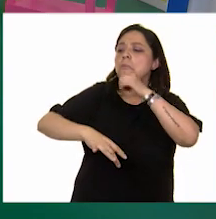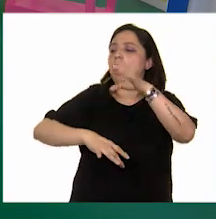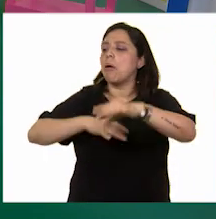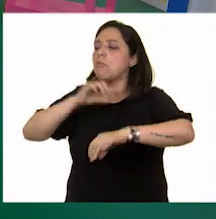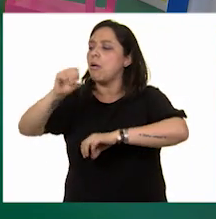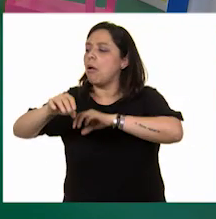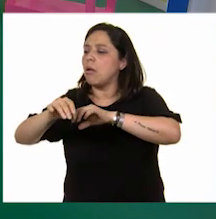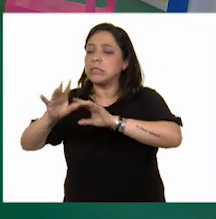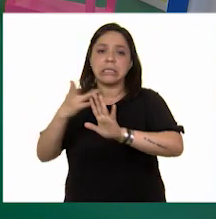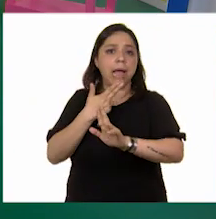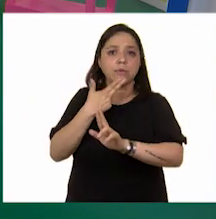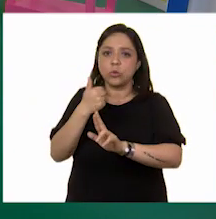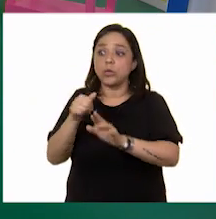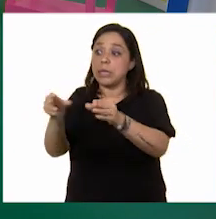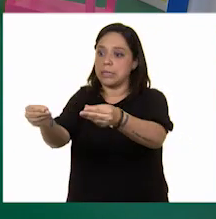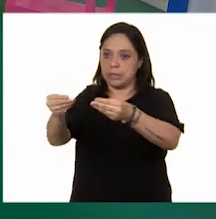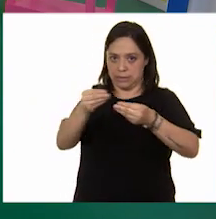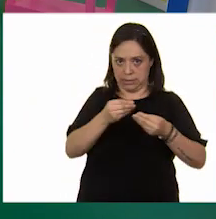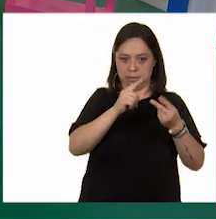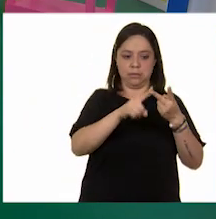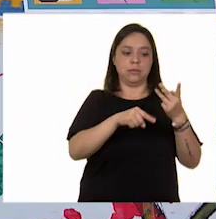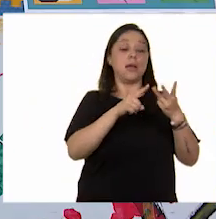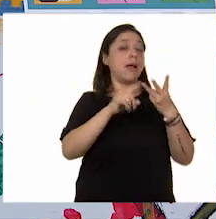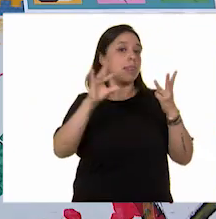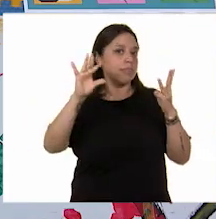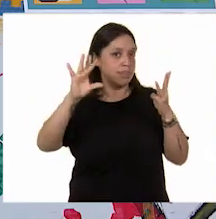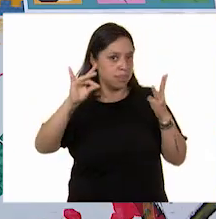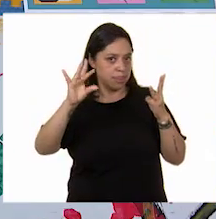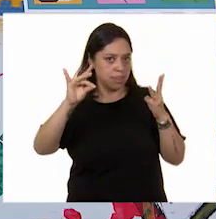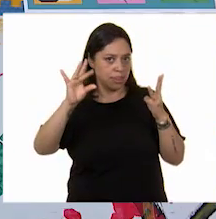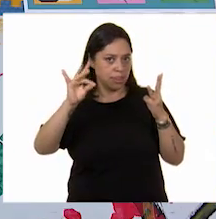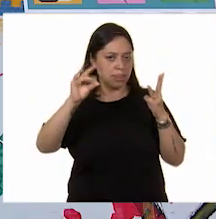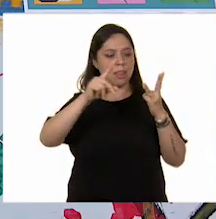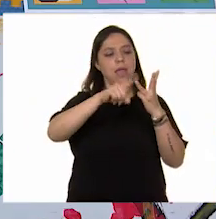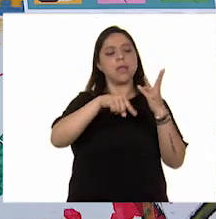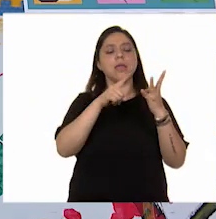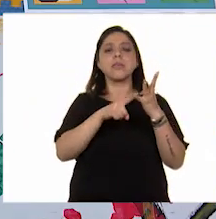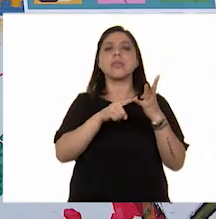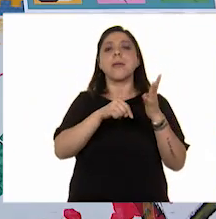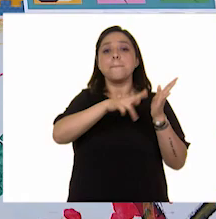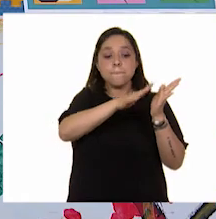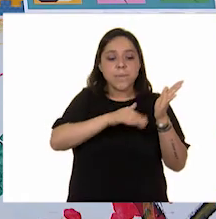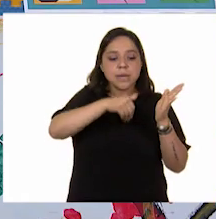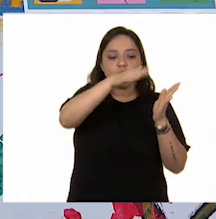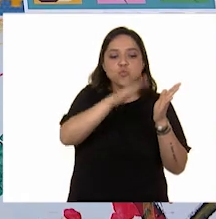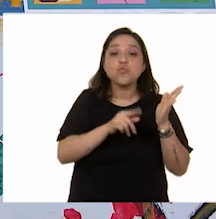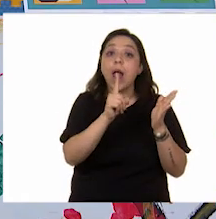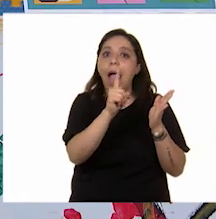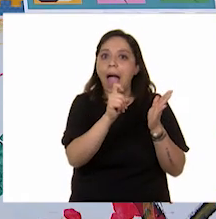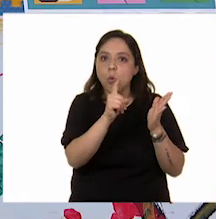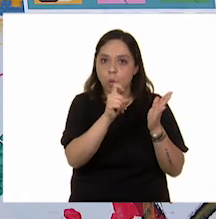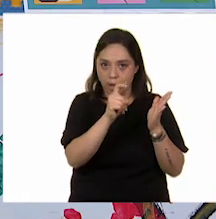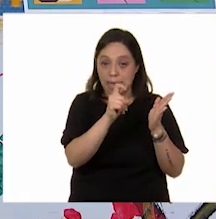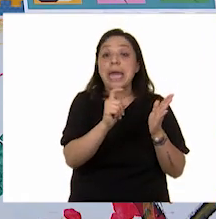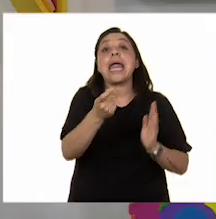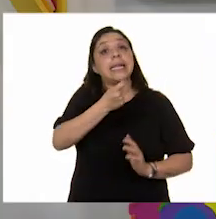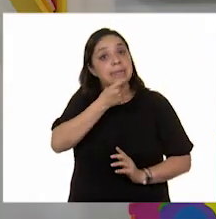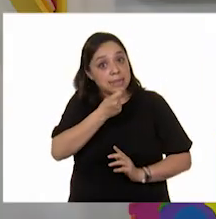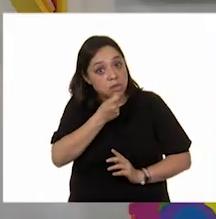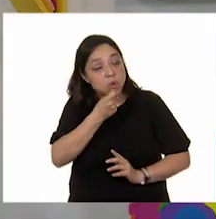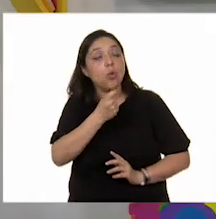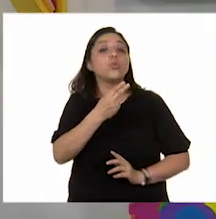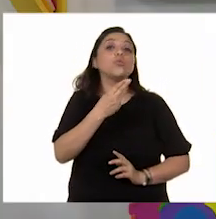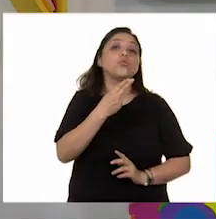necesitamos pegamento y pinturas de agua seguras para niñas y niños.